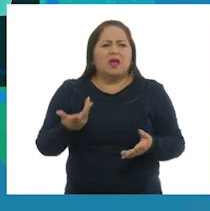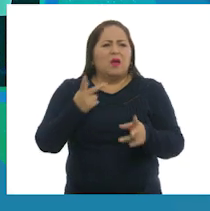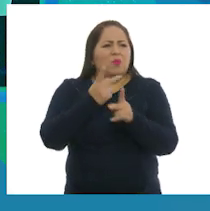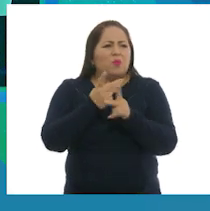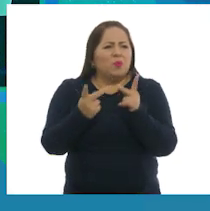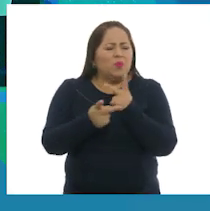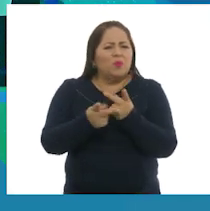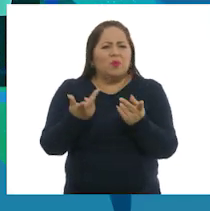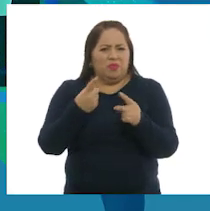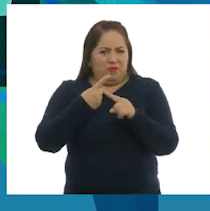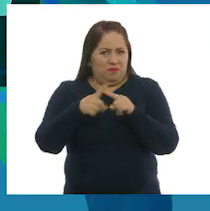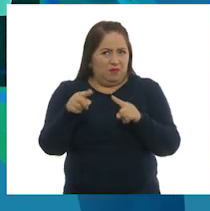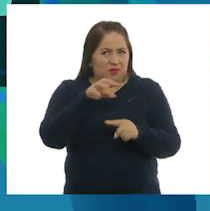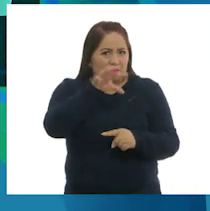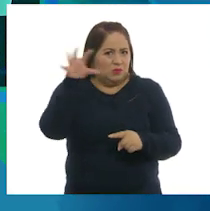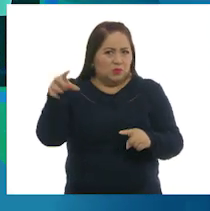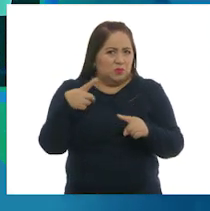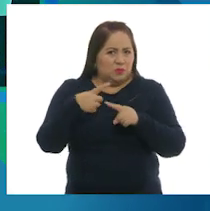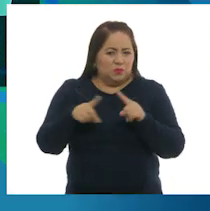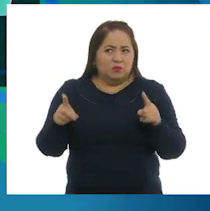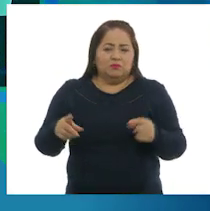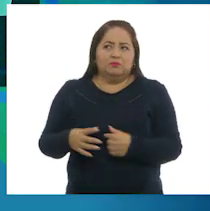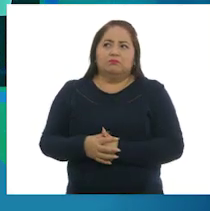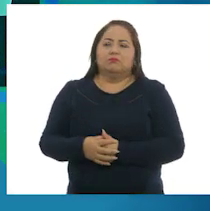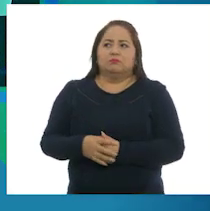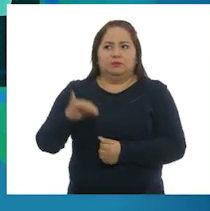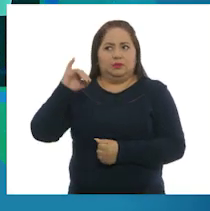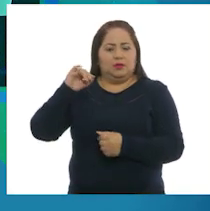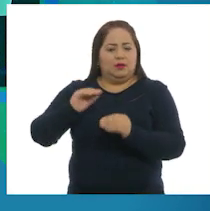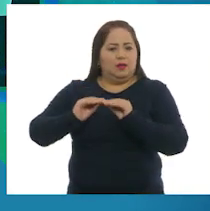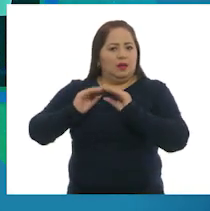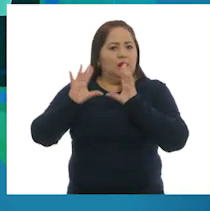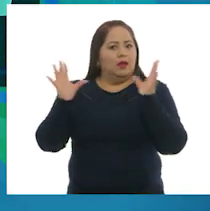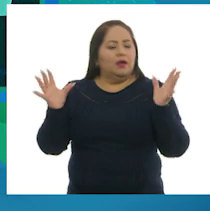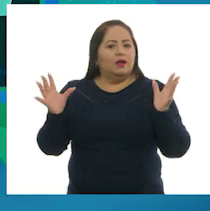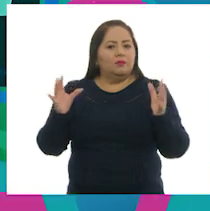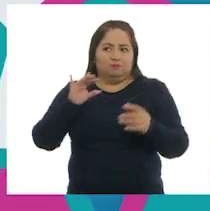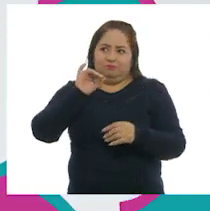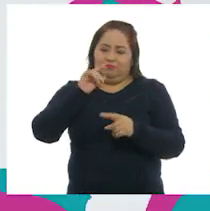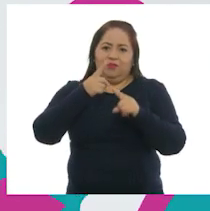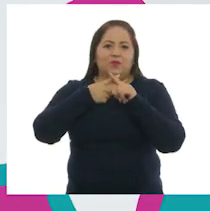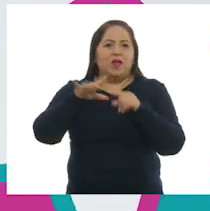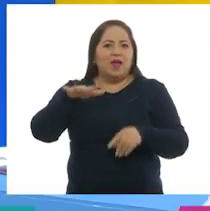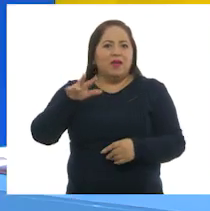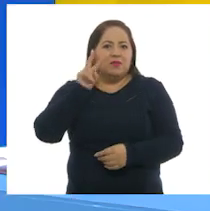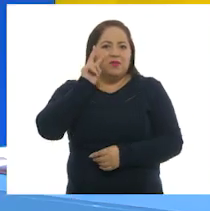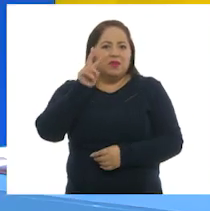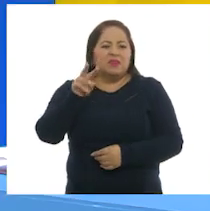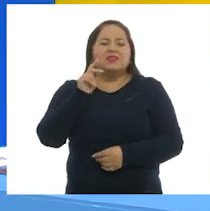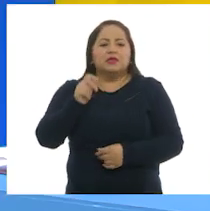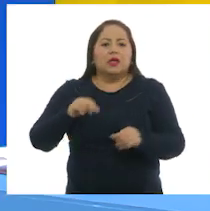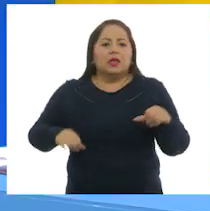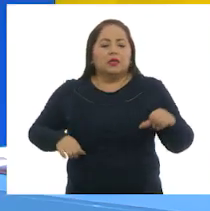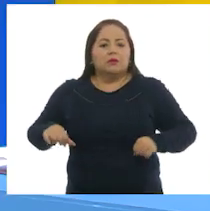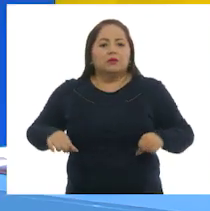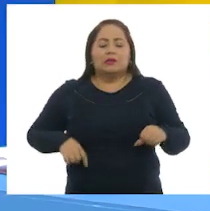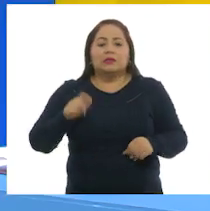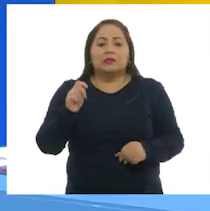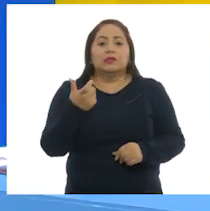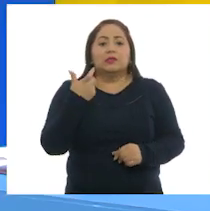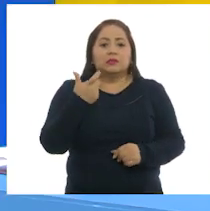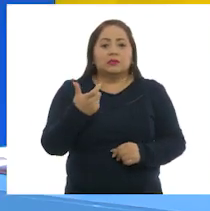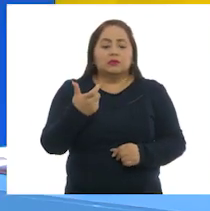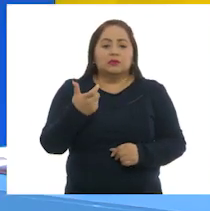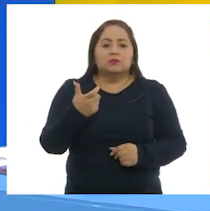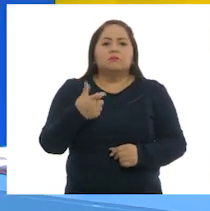es diferente en cada lugar? Por supuesto, por supuesto que sí, como vimos, son actividades económicas que